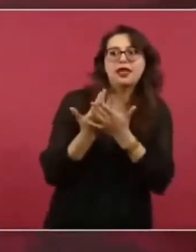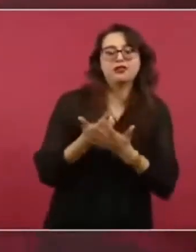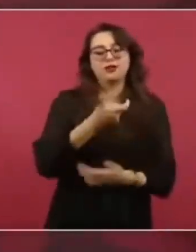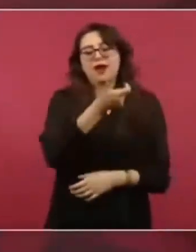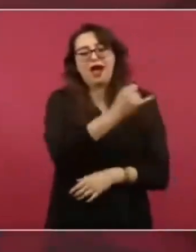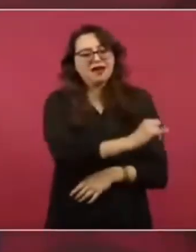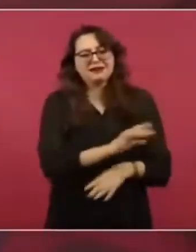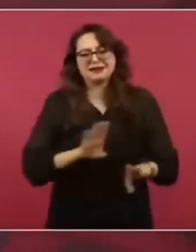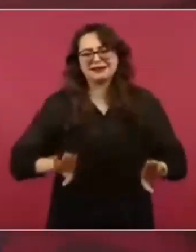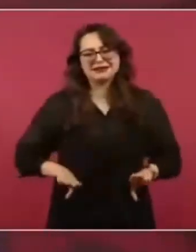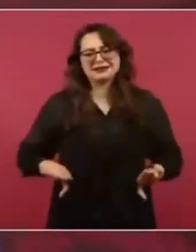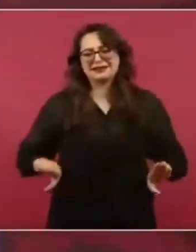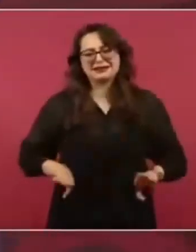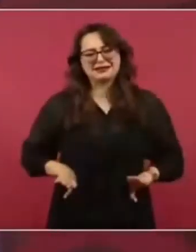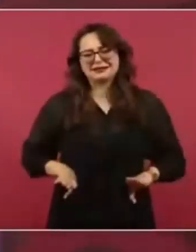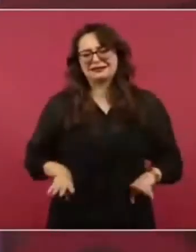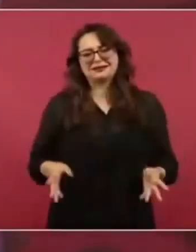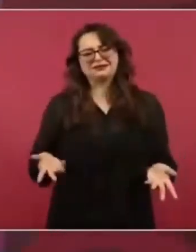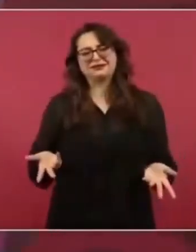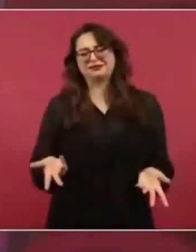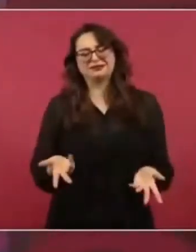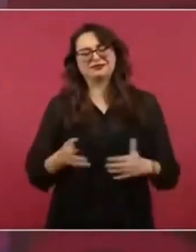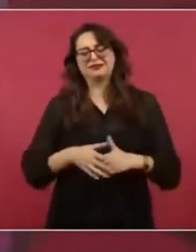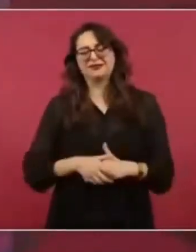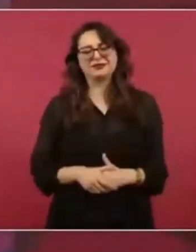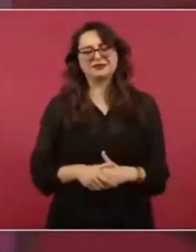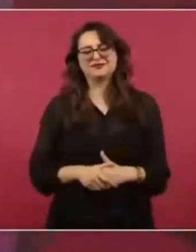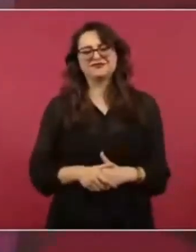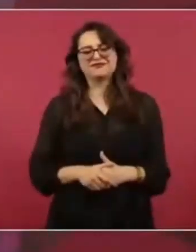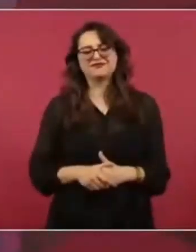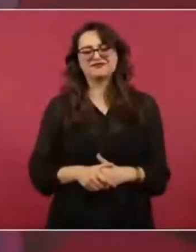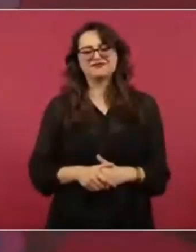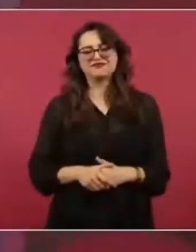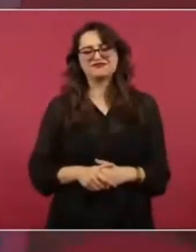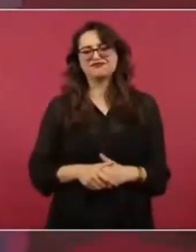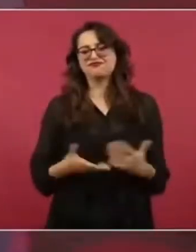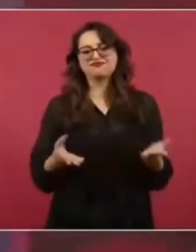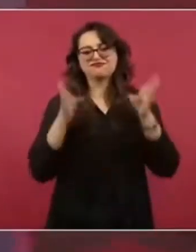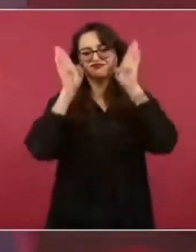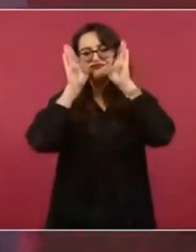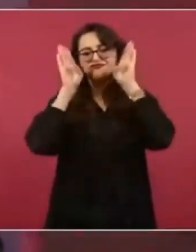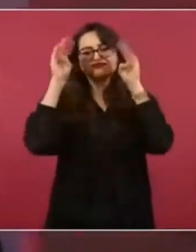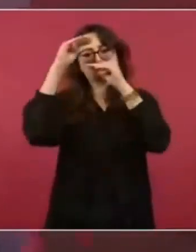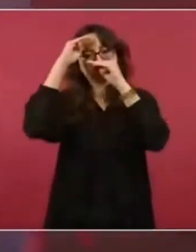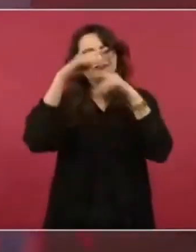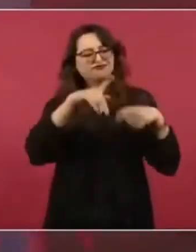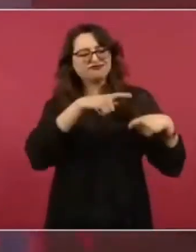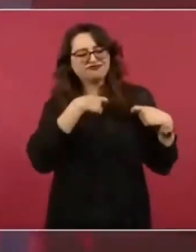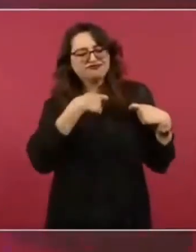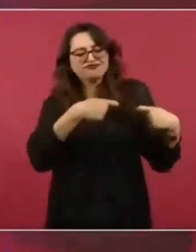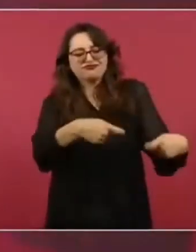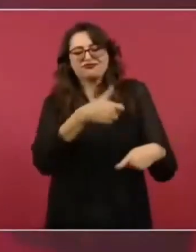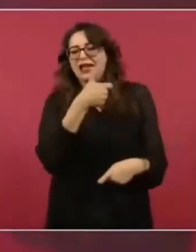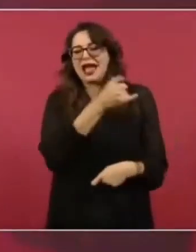Coinciden con los extranjeros, como fueron los conservadores siempre de México.